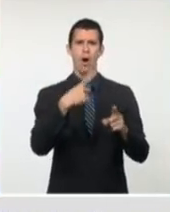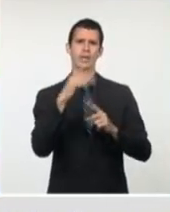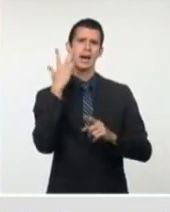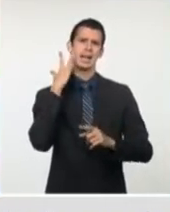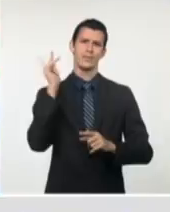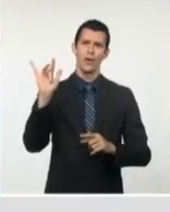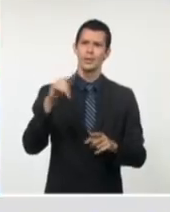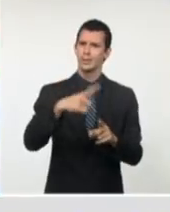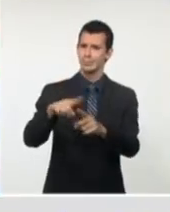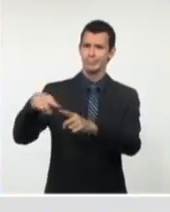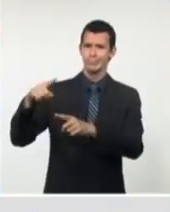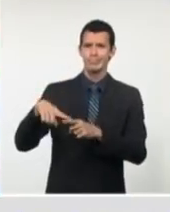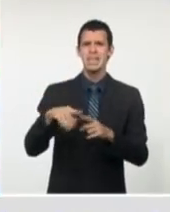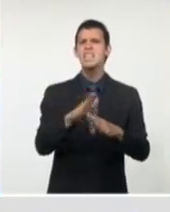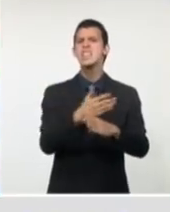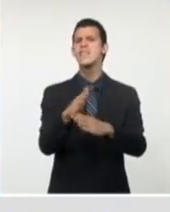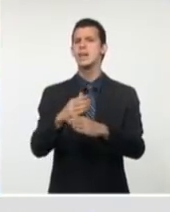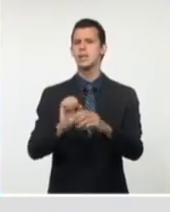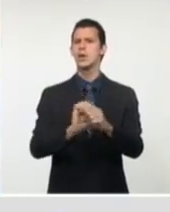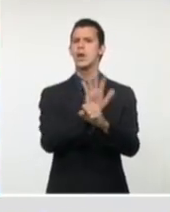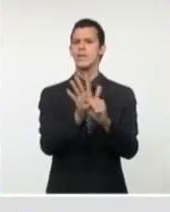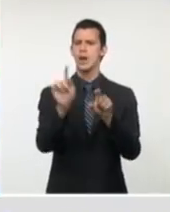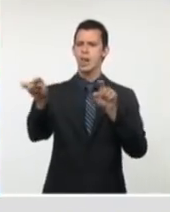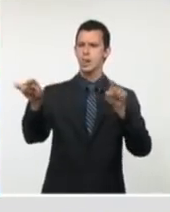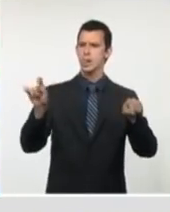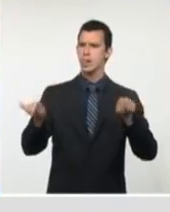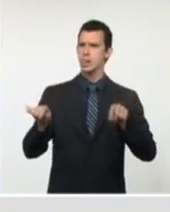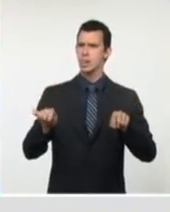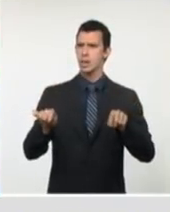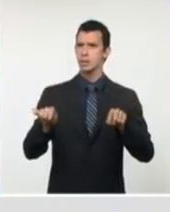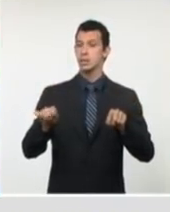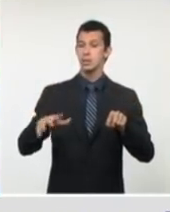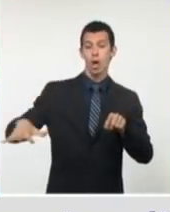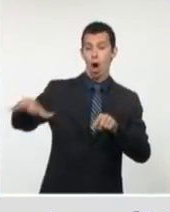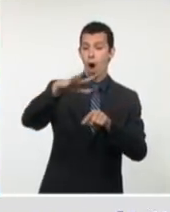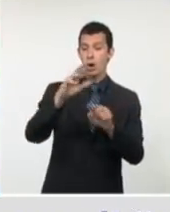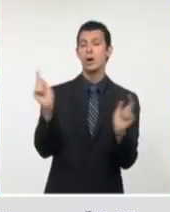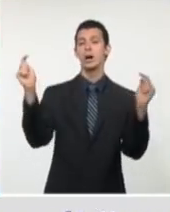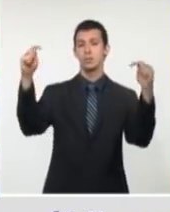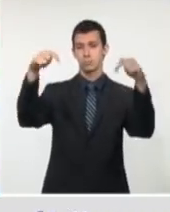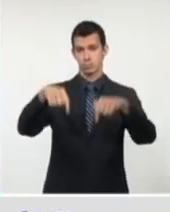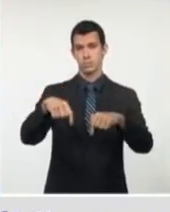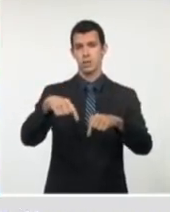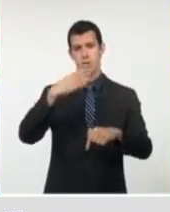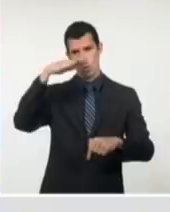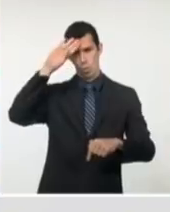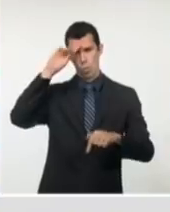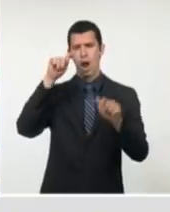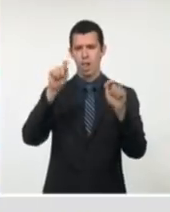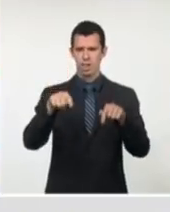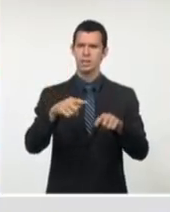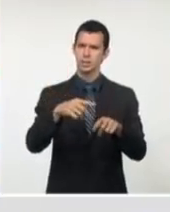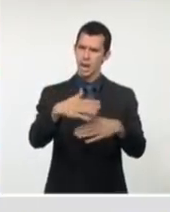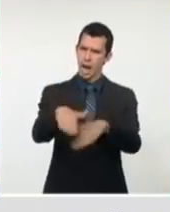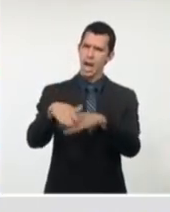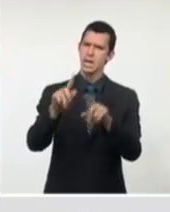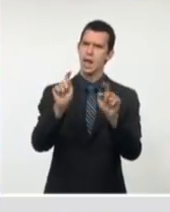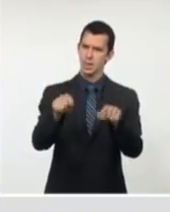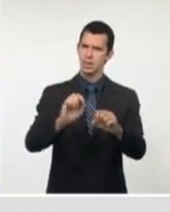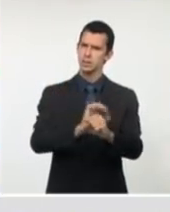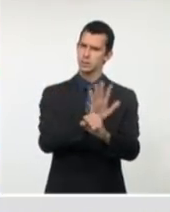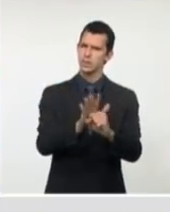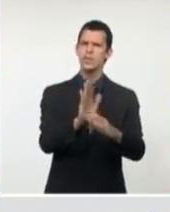de la enfermedad, unido a la necesidad de reducir los costos asociados al enfrentamiento de la